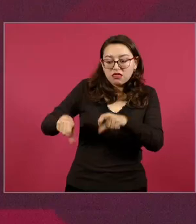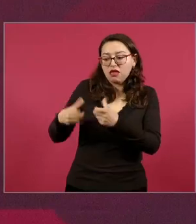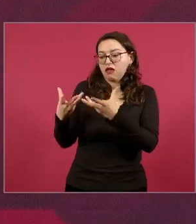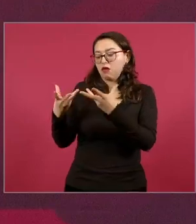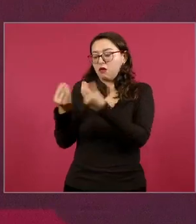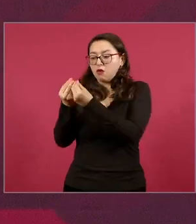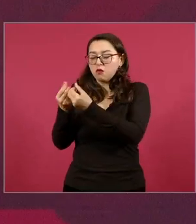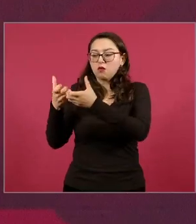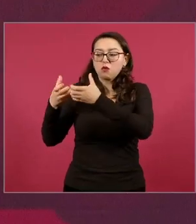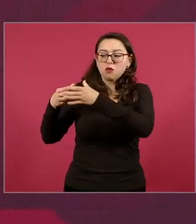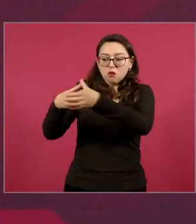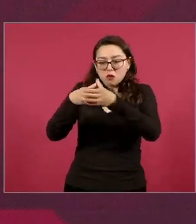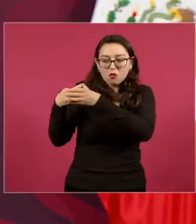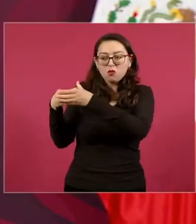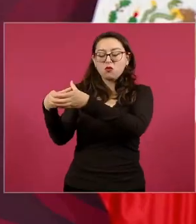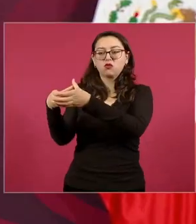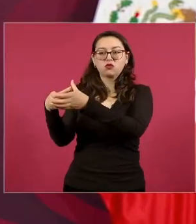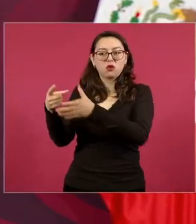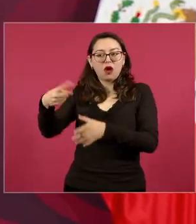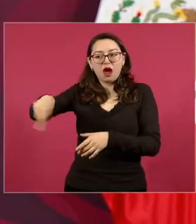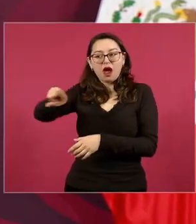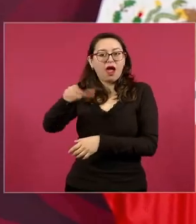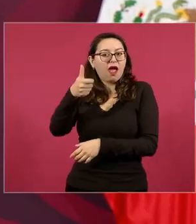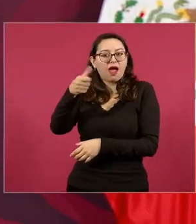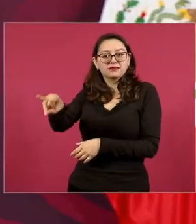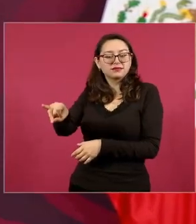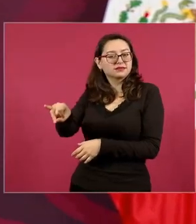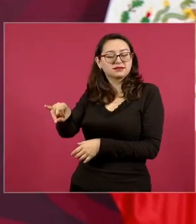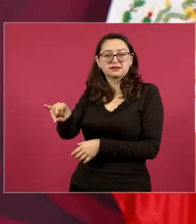están ahí para